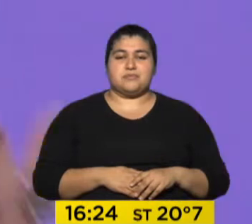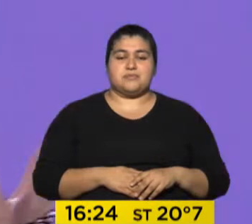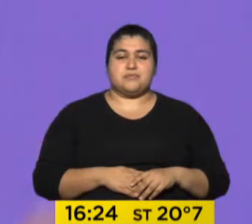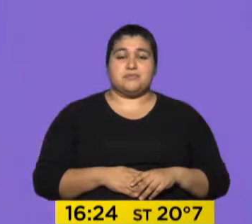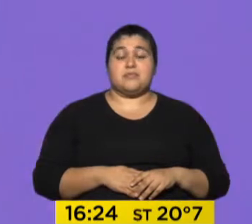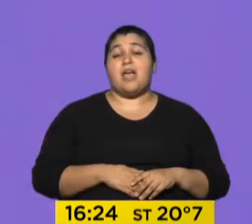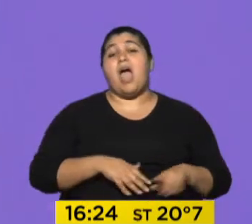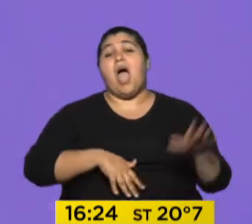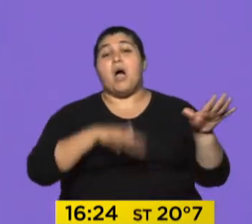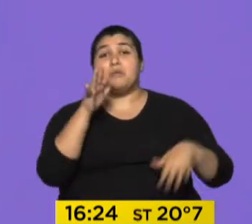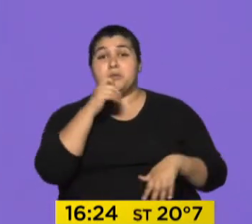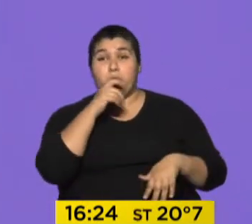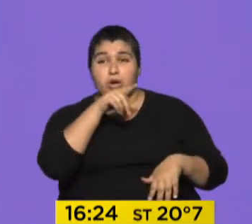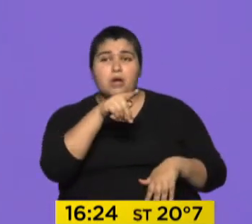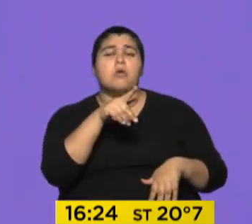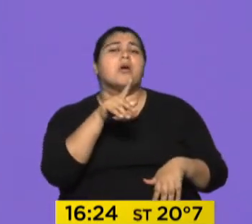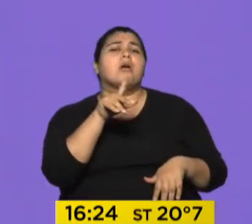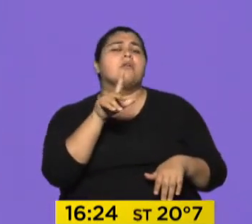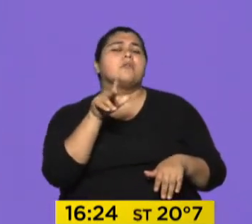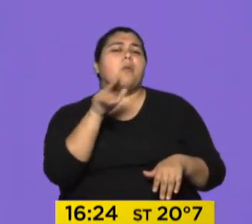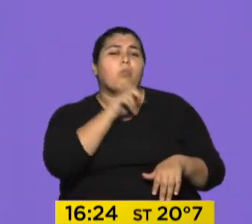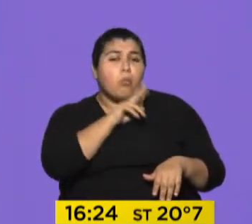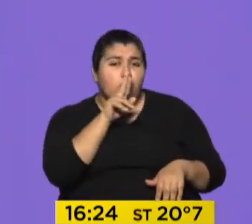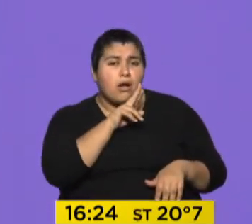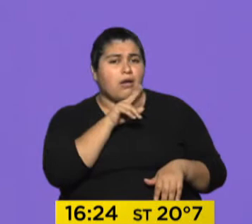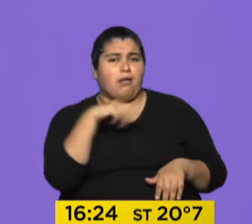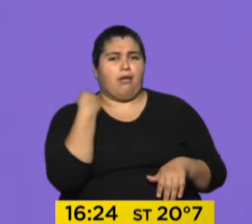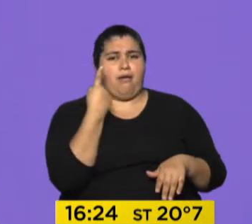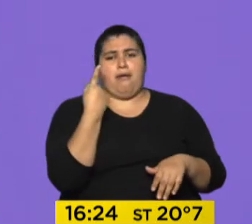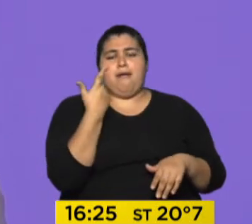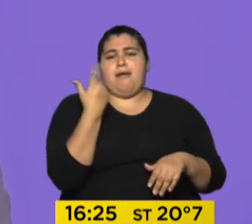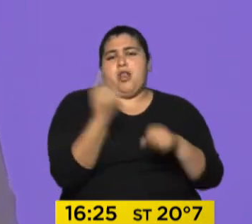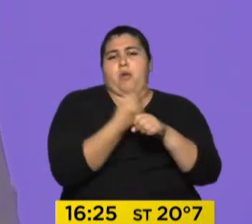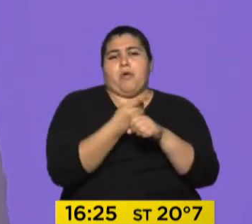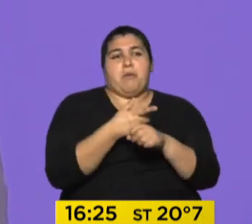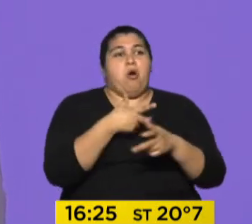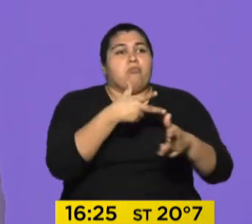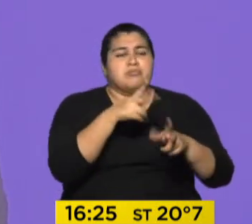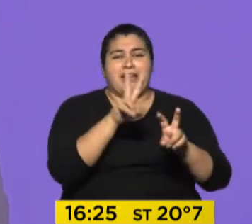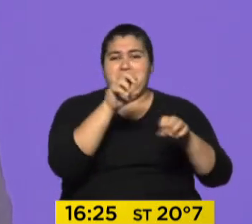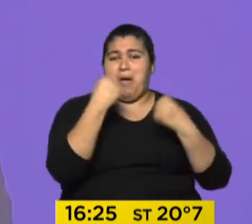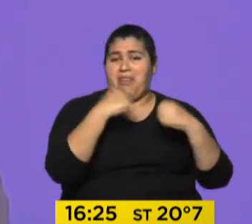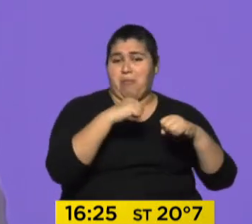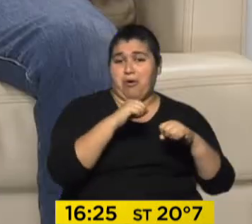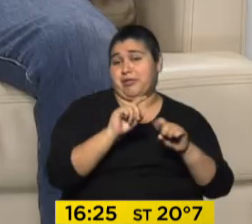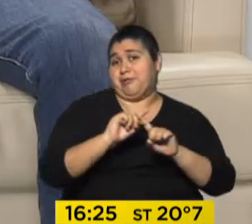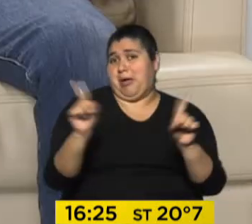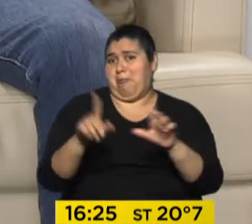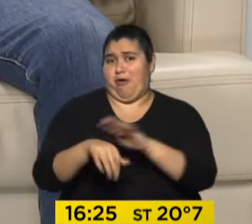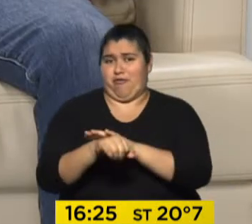Otro claro ejemplo es la suposición de que las mujeres no estamos habilitadas para hablar de deportes, y mucha menos de fútbol.